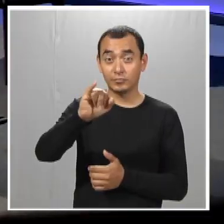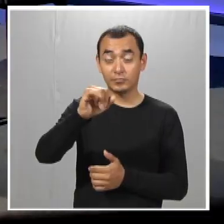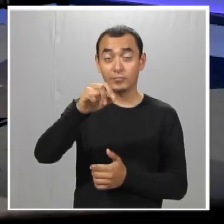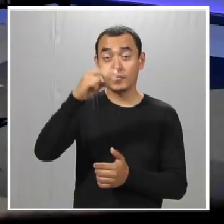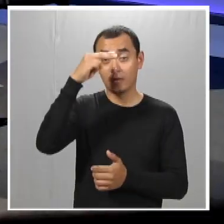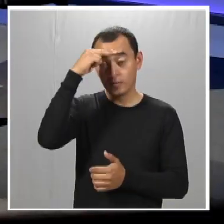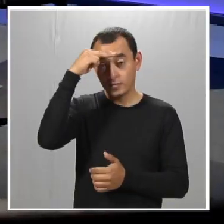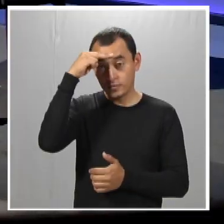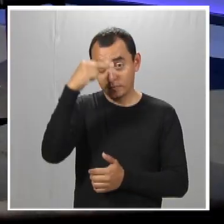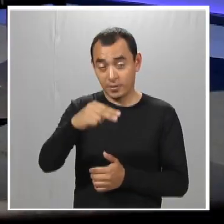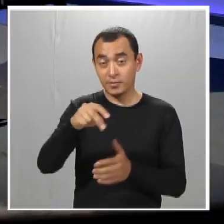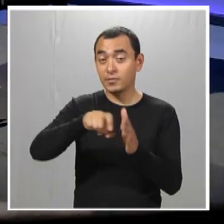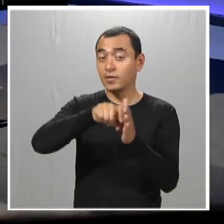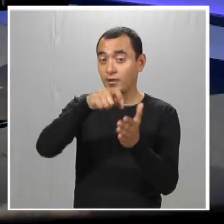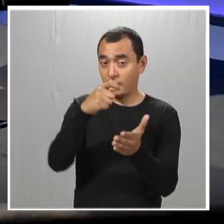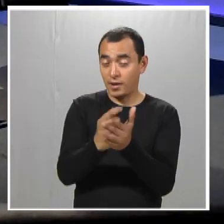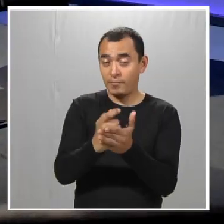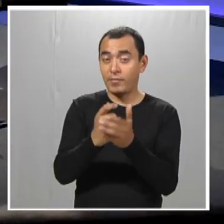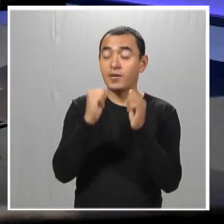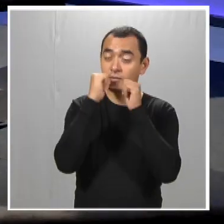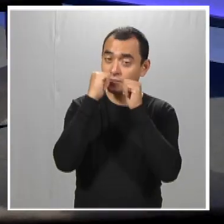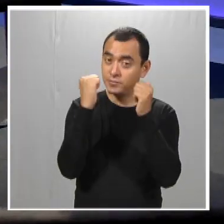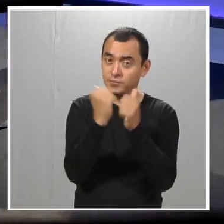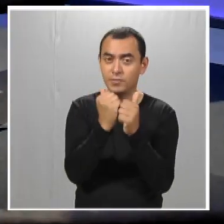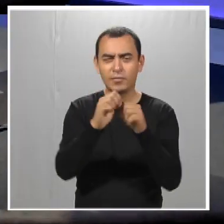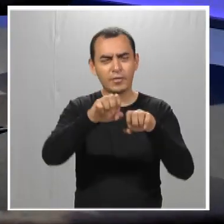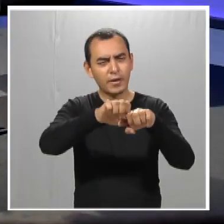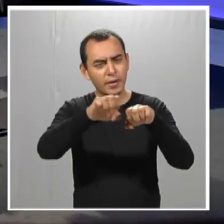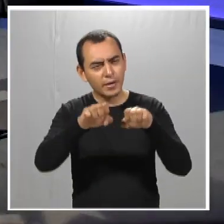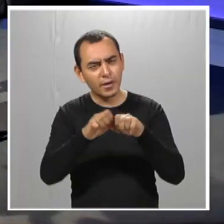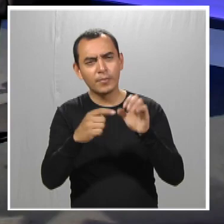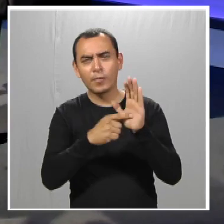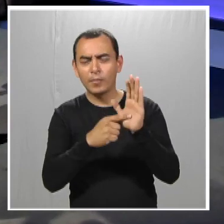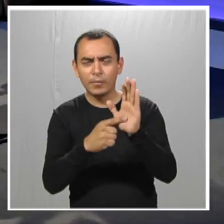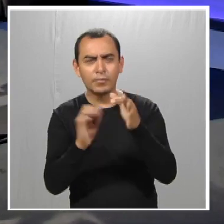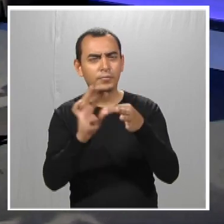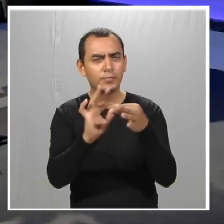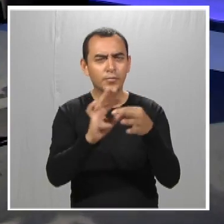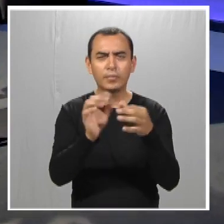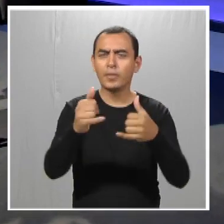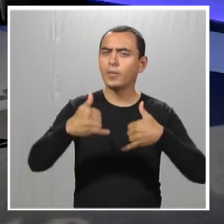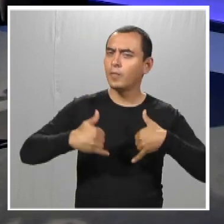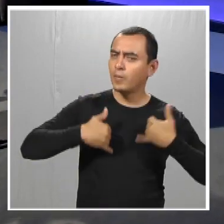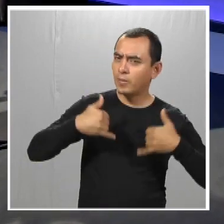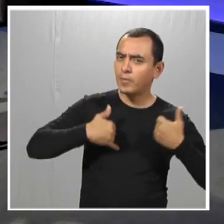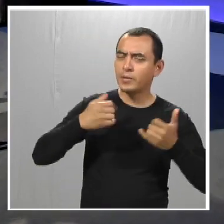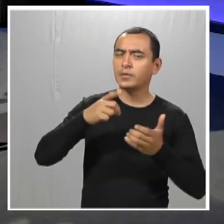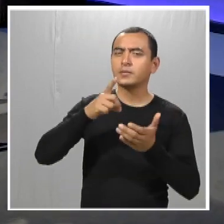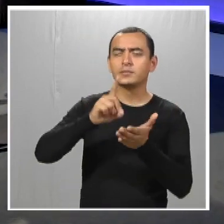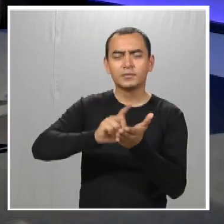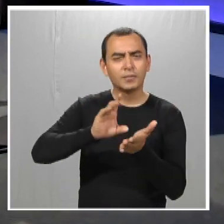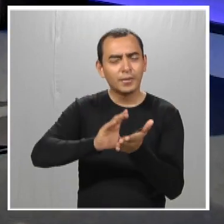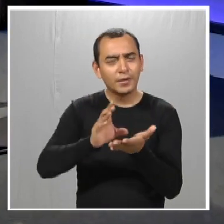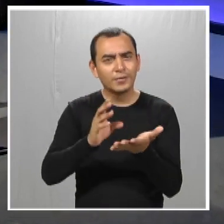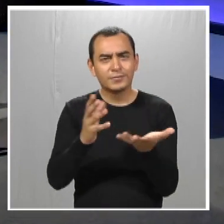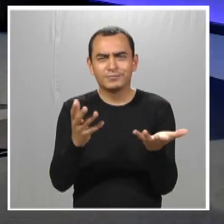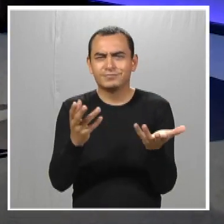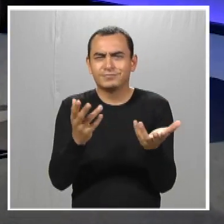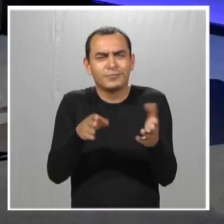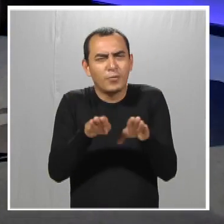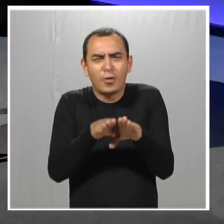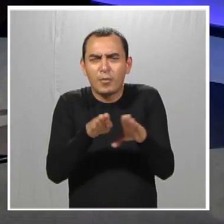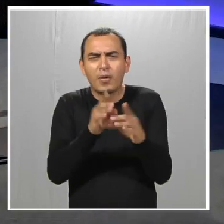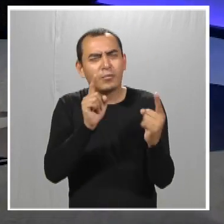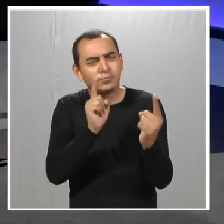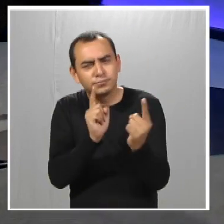Best Buddies México Jalapa, que estábamos viendo parte de tu equipo y parte de los chicos que pertenecen a Best Buddies. Entonces,